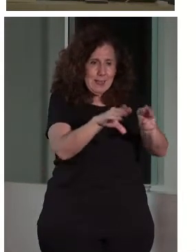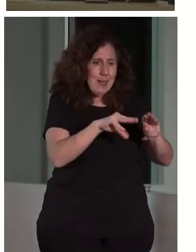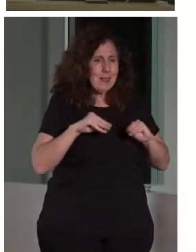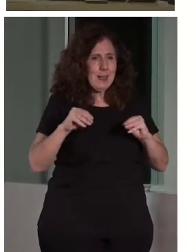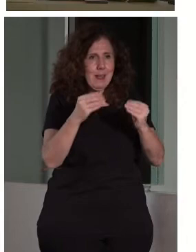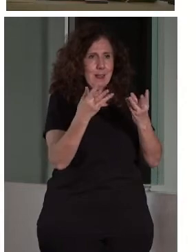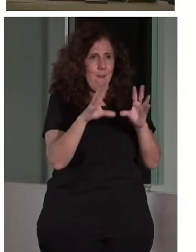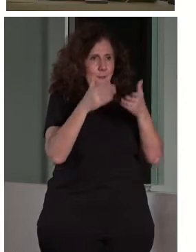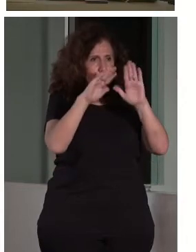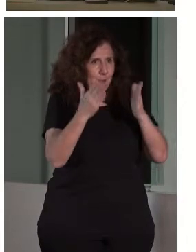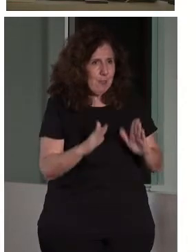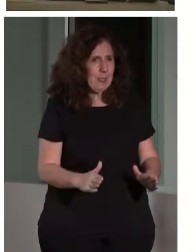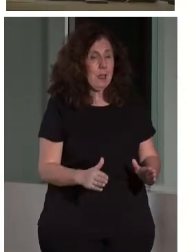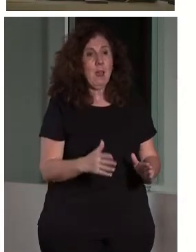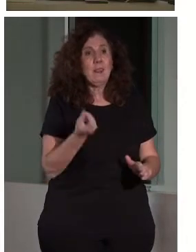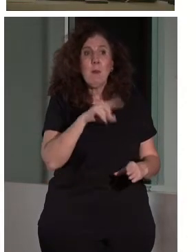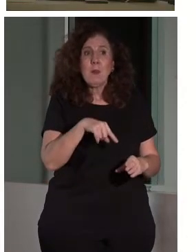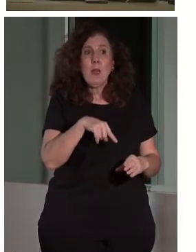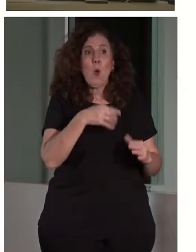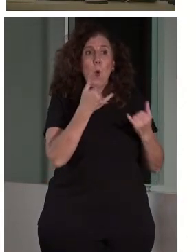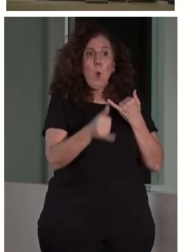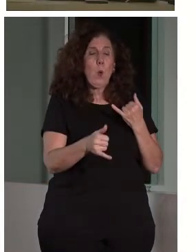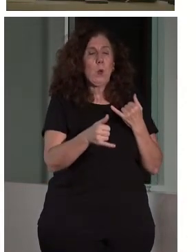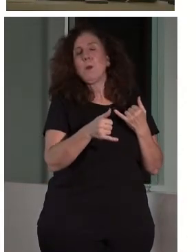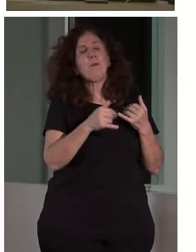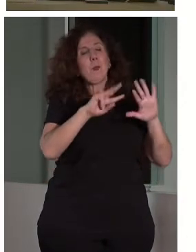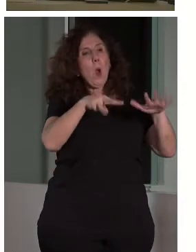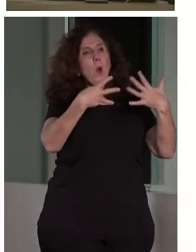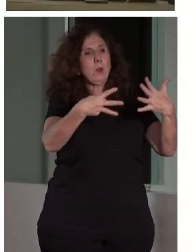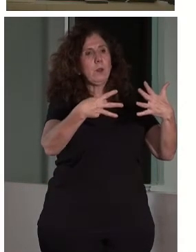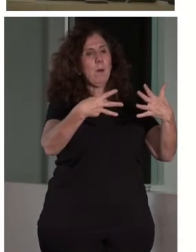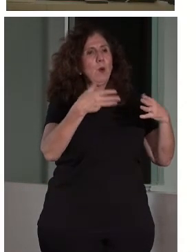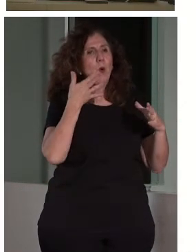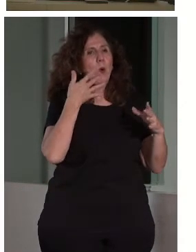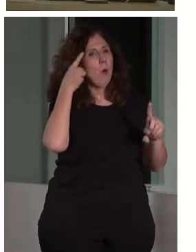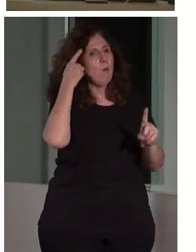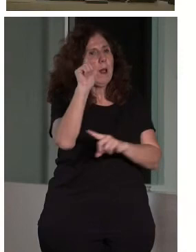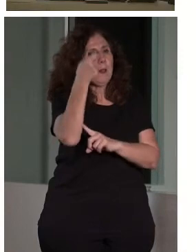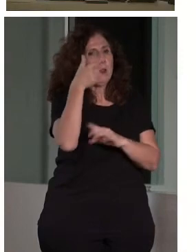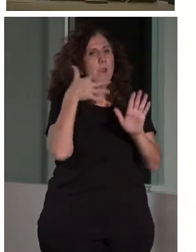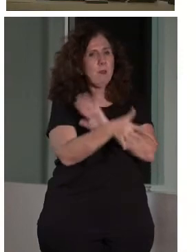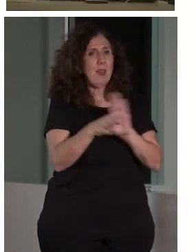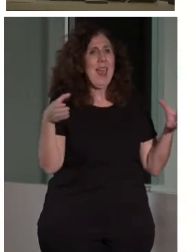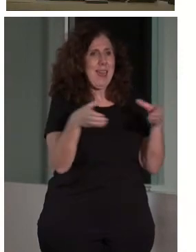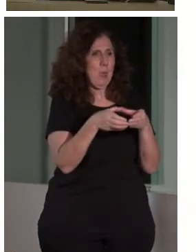El octavo reto es el trabajo en equipo interno y externo. Incluye a todos los profesionales. Y aquí hay que aparcar los egos.